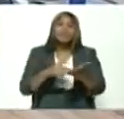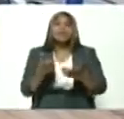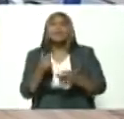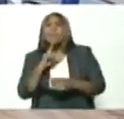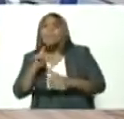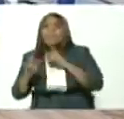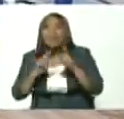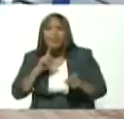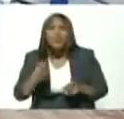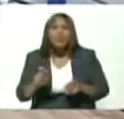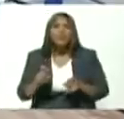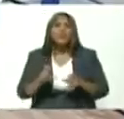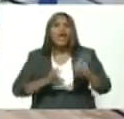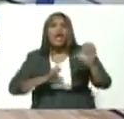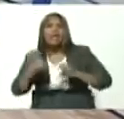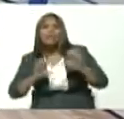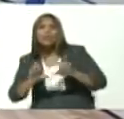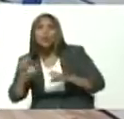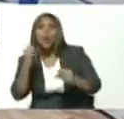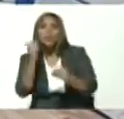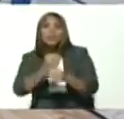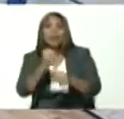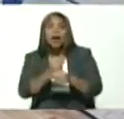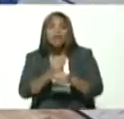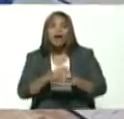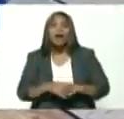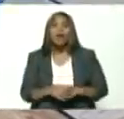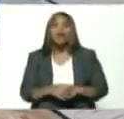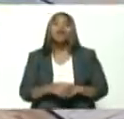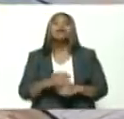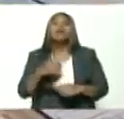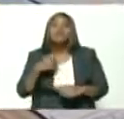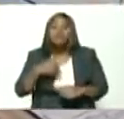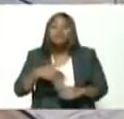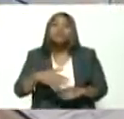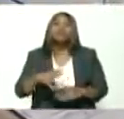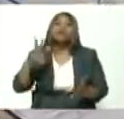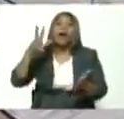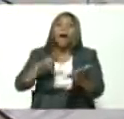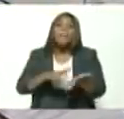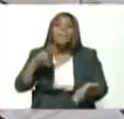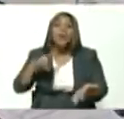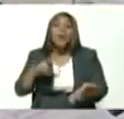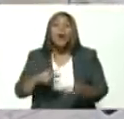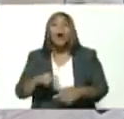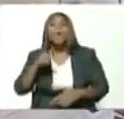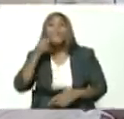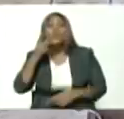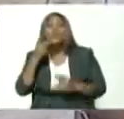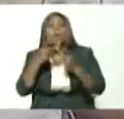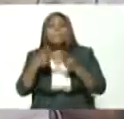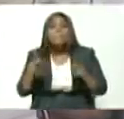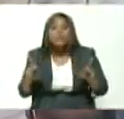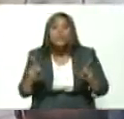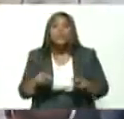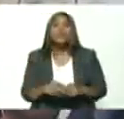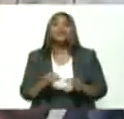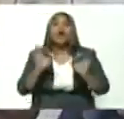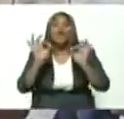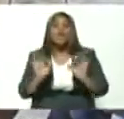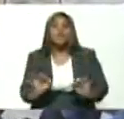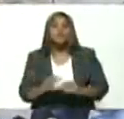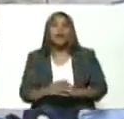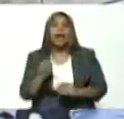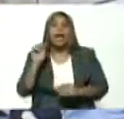trabajo que aterriza en decisiones de política pública concreta es una